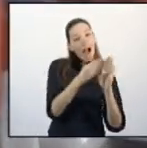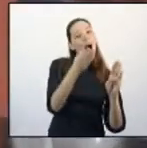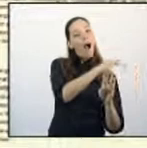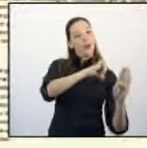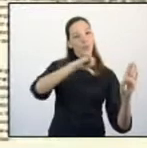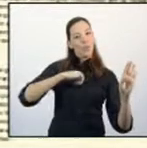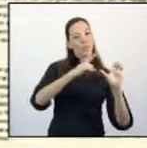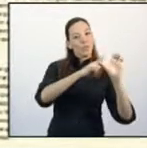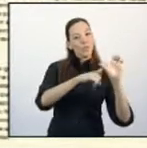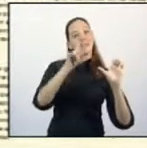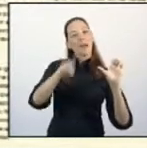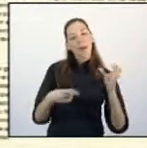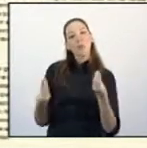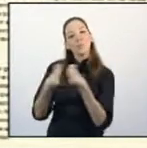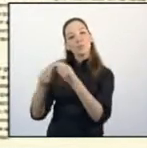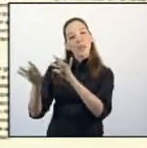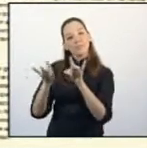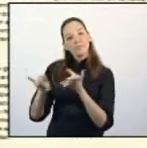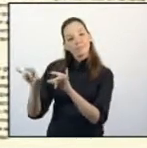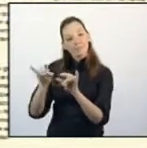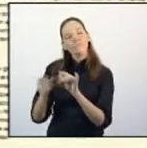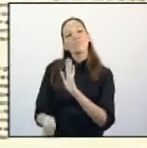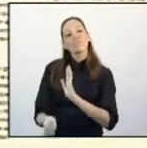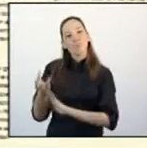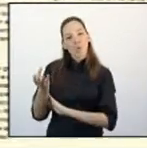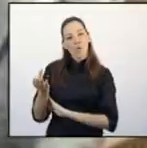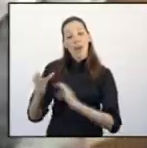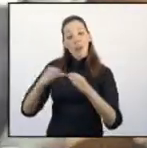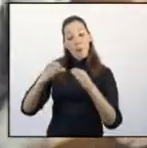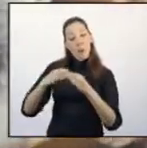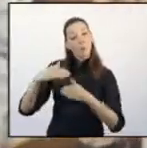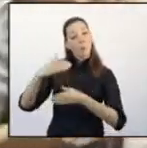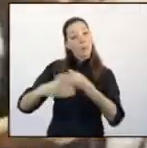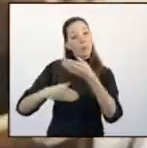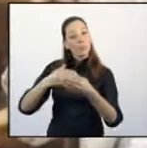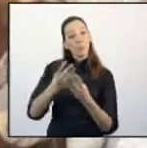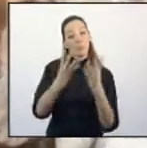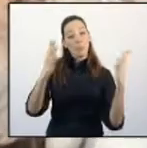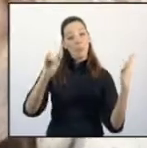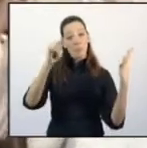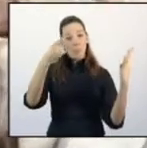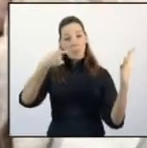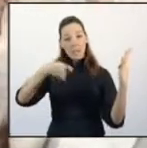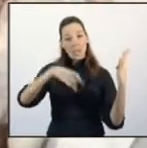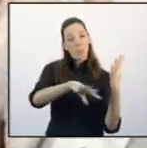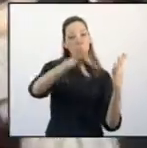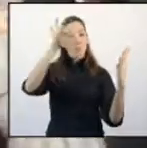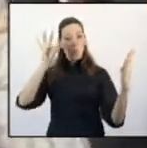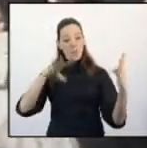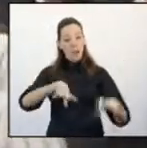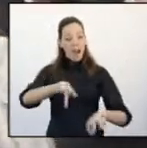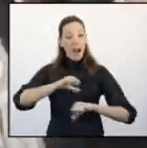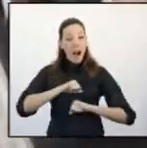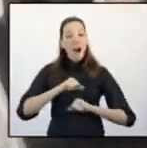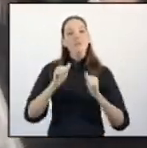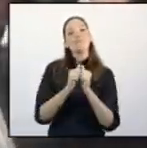Se constituye la Junta Regional de Extremadura y tras varias reuniones elegirá a su primer presidente, que toma posesión